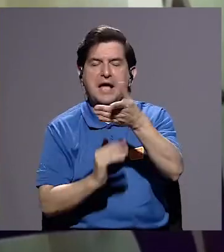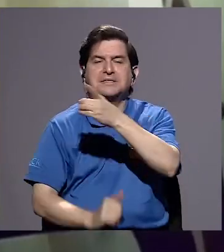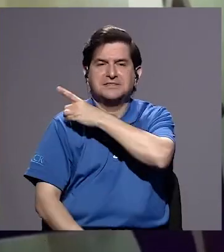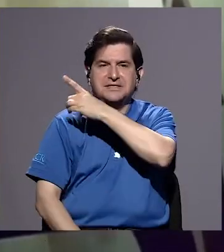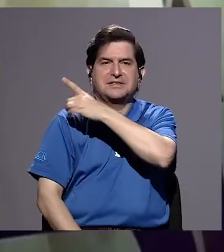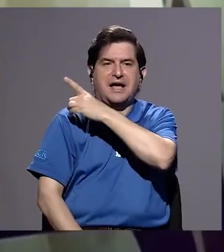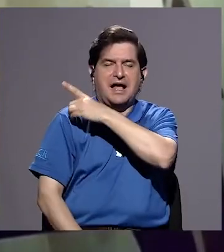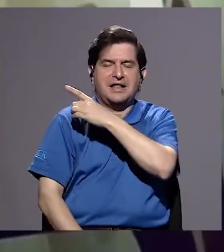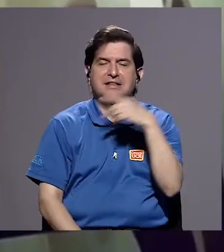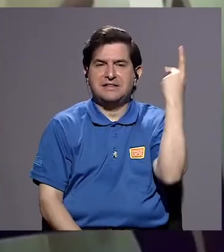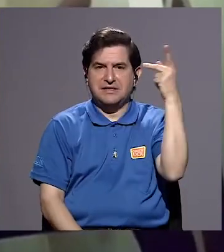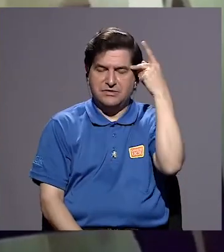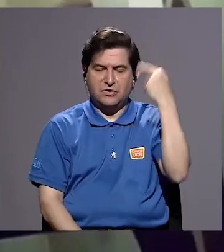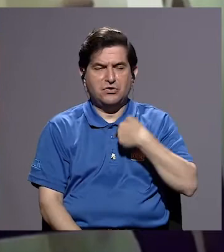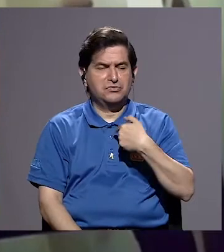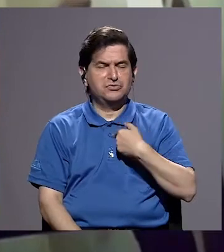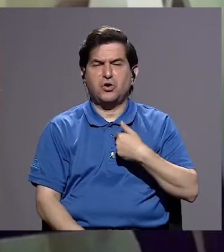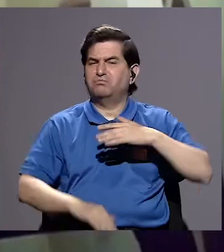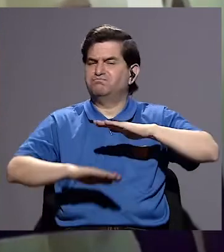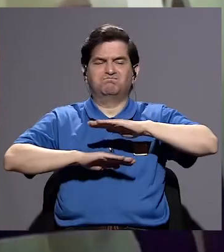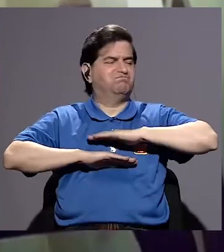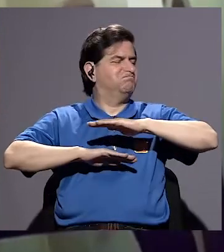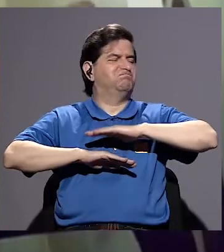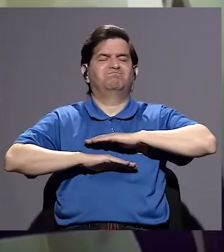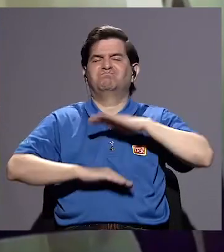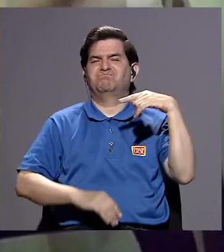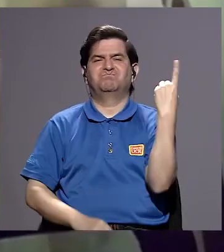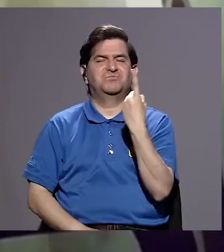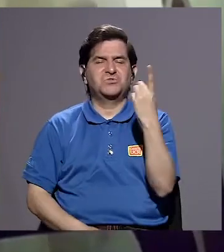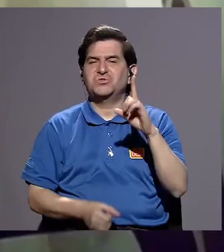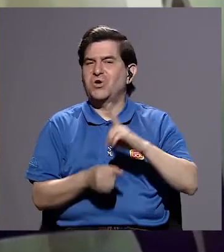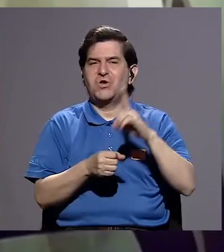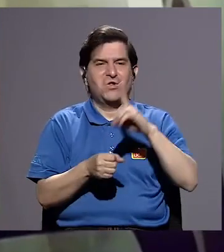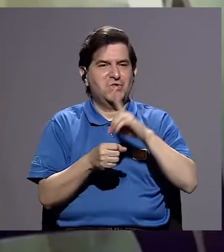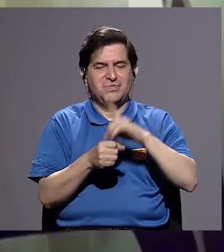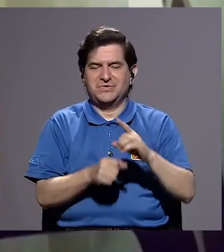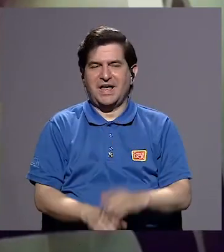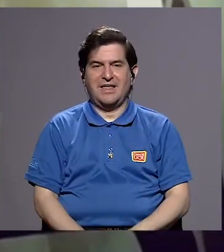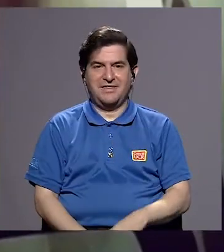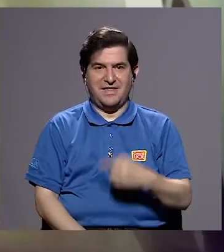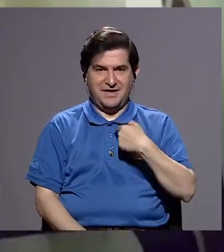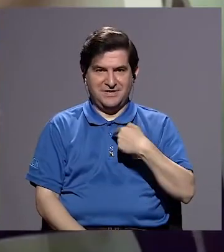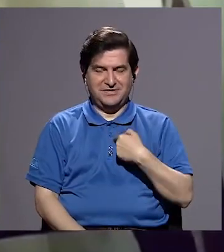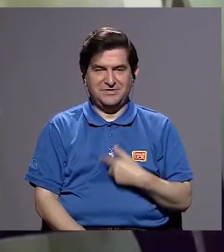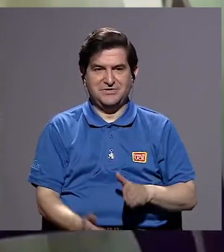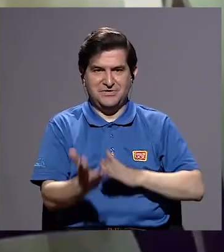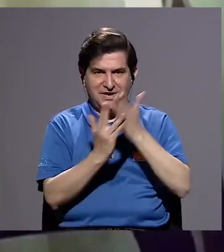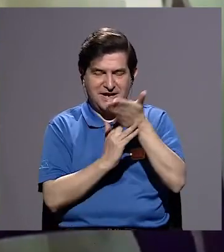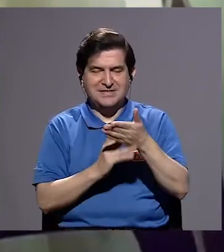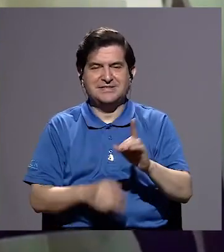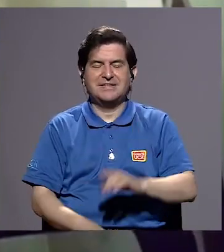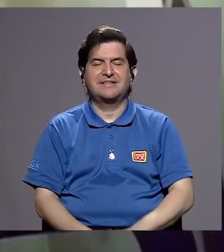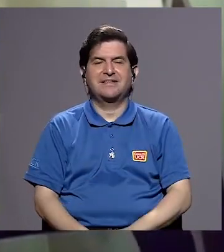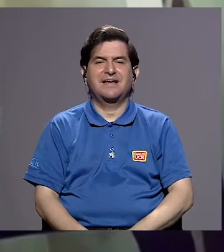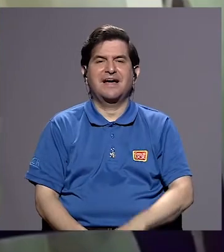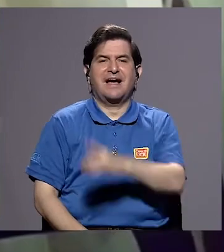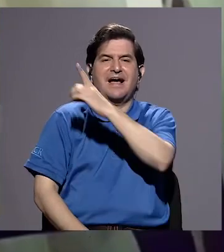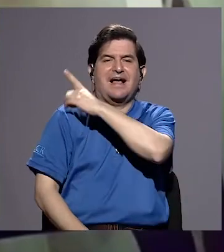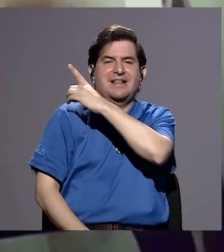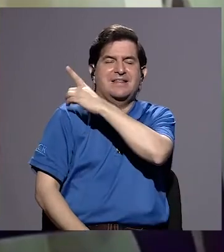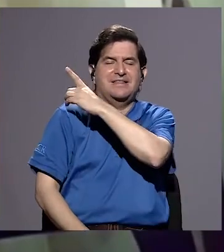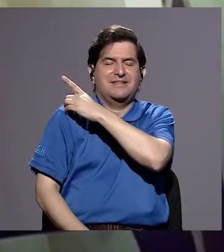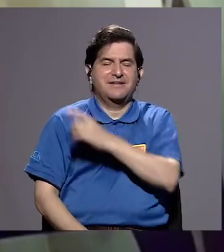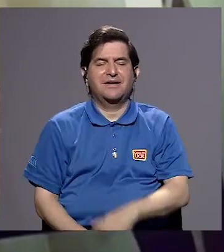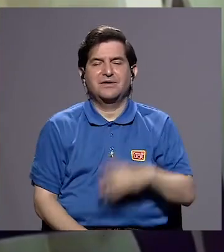directorio político. Porque yo no me conformé con solo ser diputada, sino que llegué al directorio político